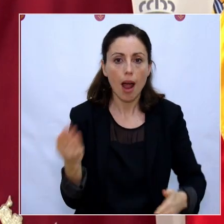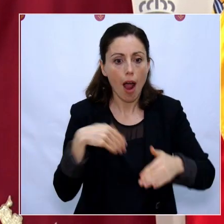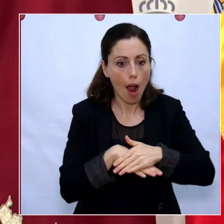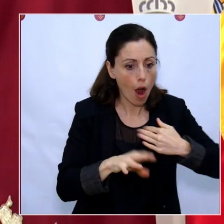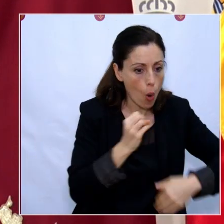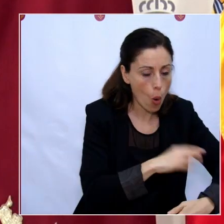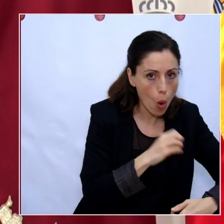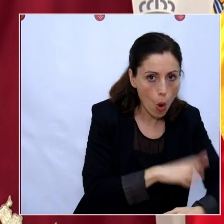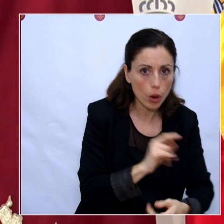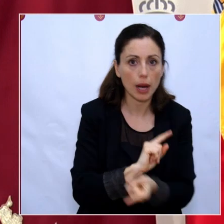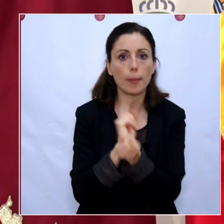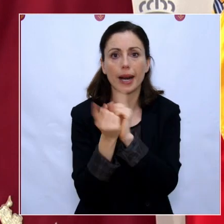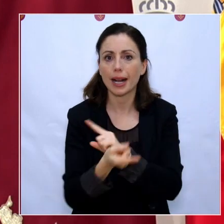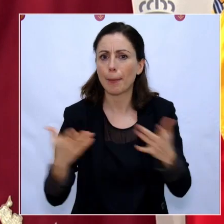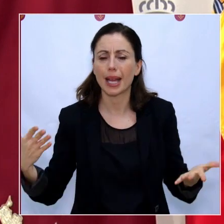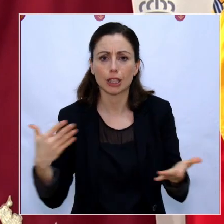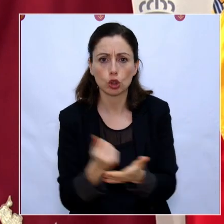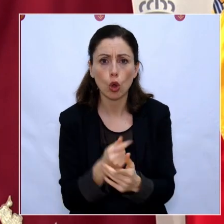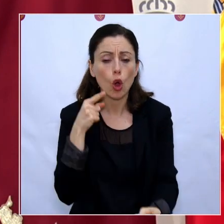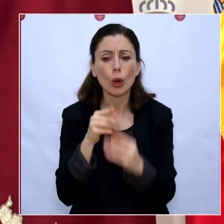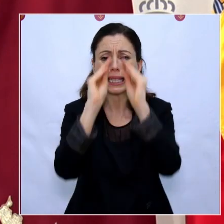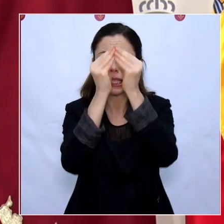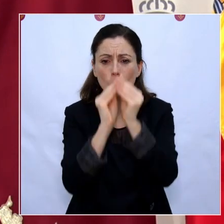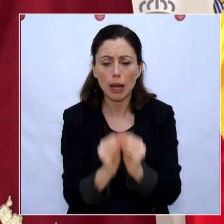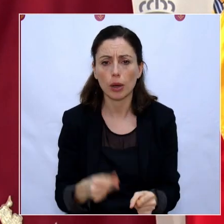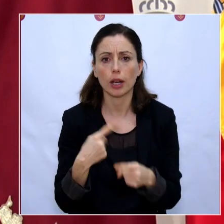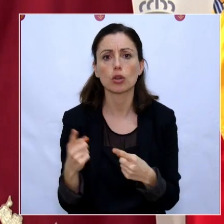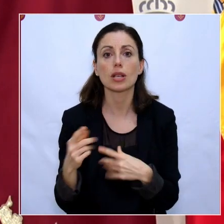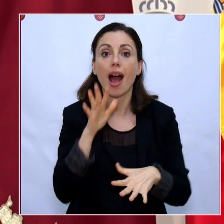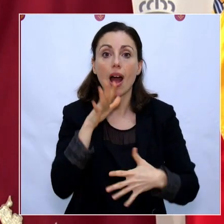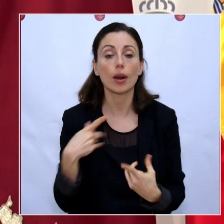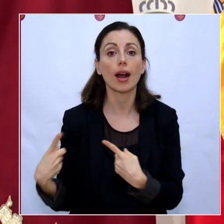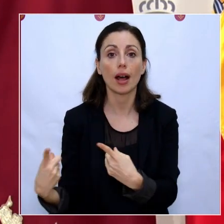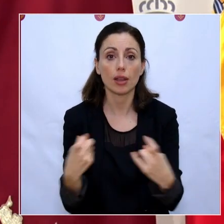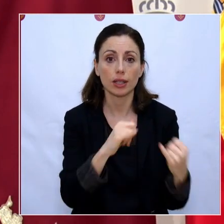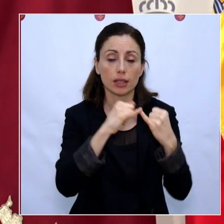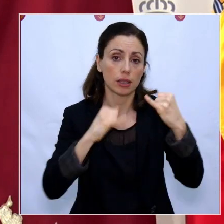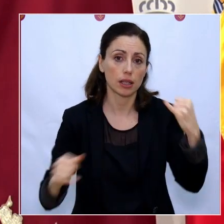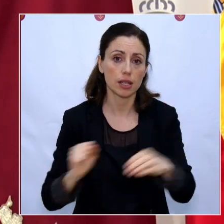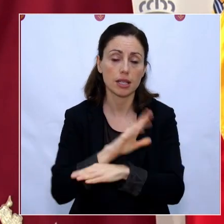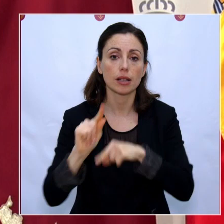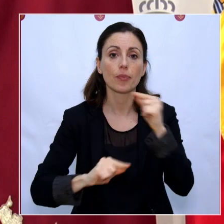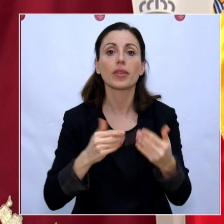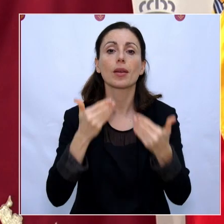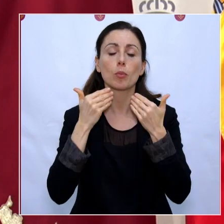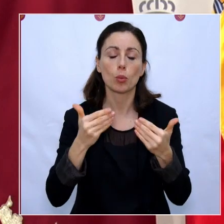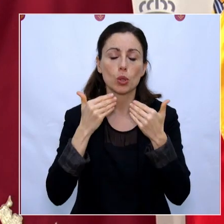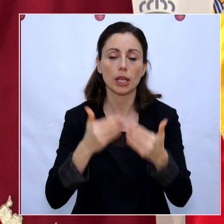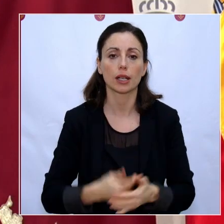para cambiar su modelo productivo y así elaborar aquello que se necesita en la actual crisis. Muchas gracias.